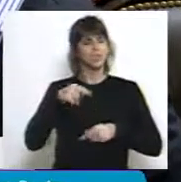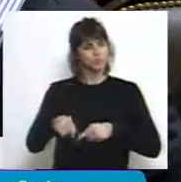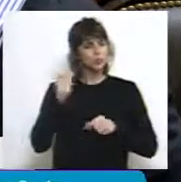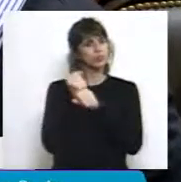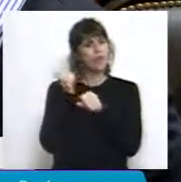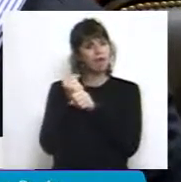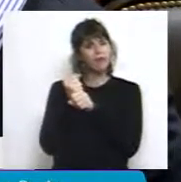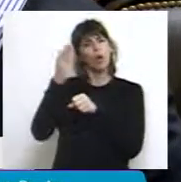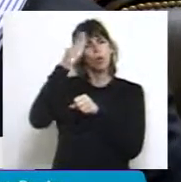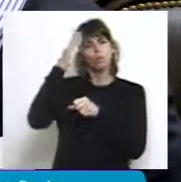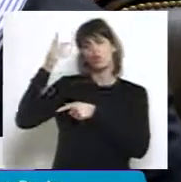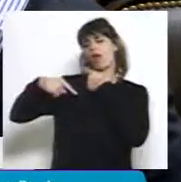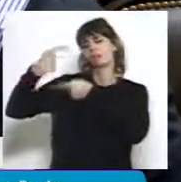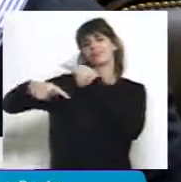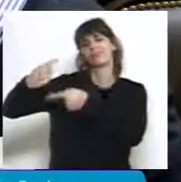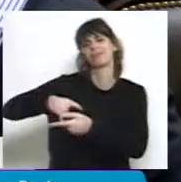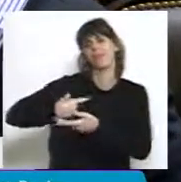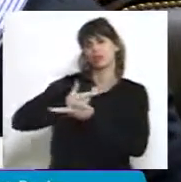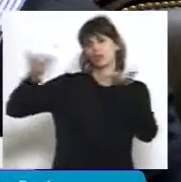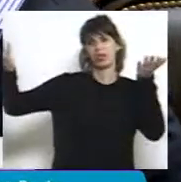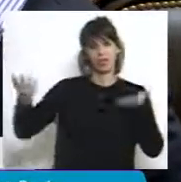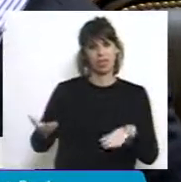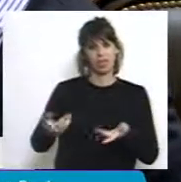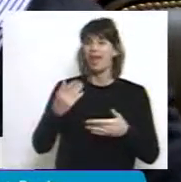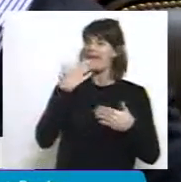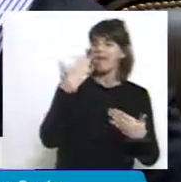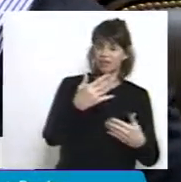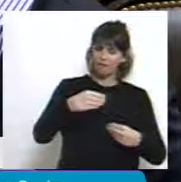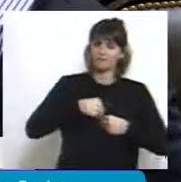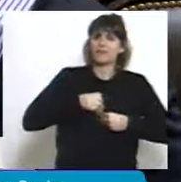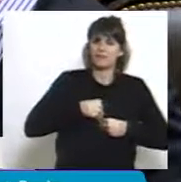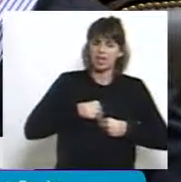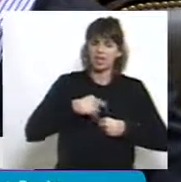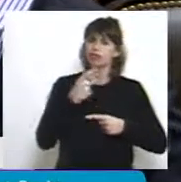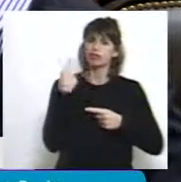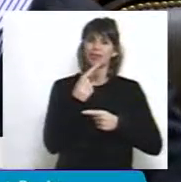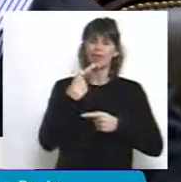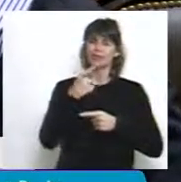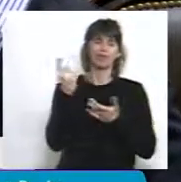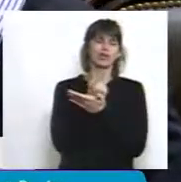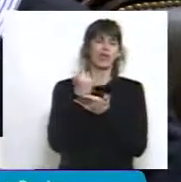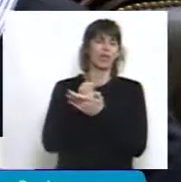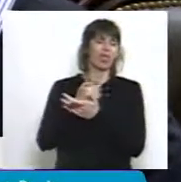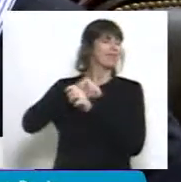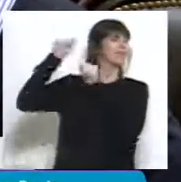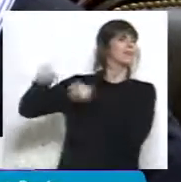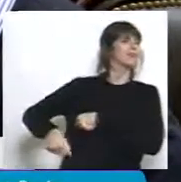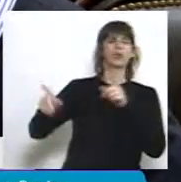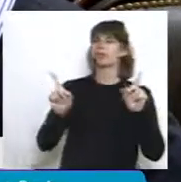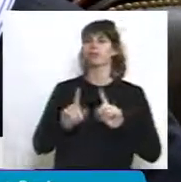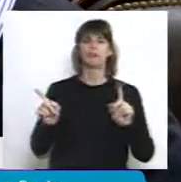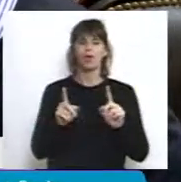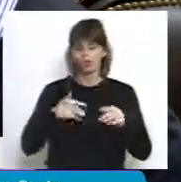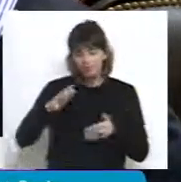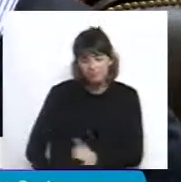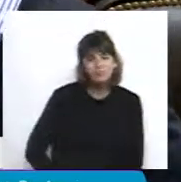de la cultura de nuestra sociedad. Esa vocación, Presidenta, es lo que no se puede esquivar. Uno bien de chico ya sabe